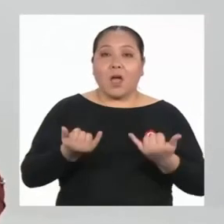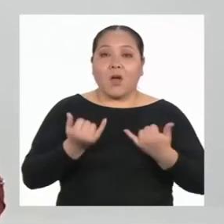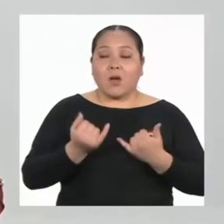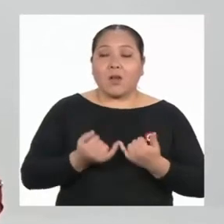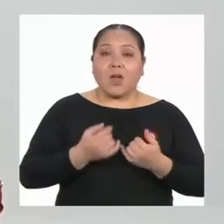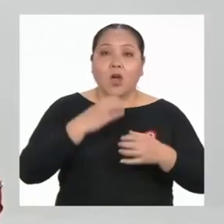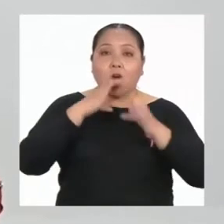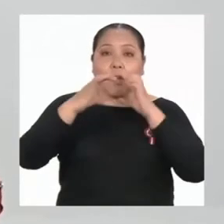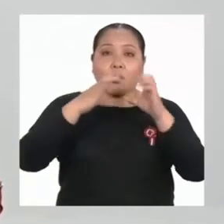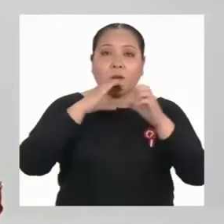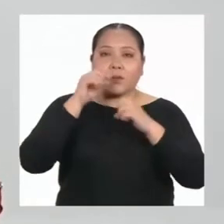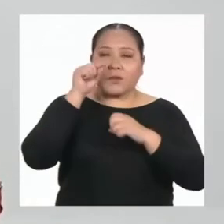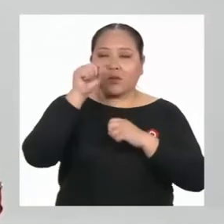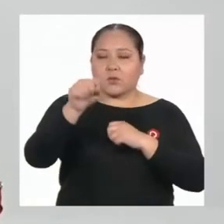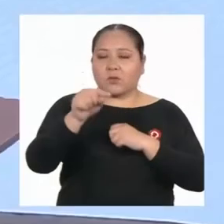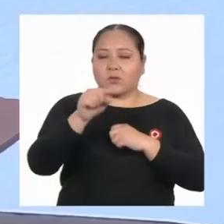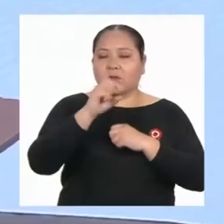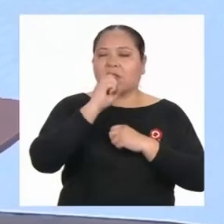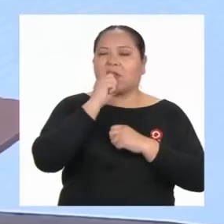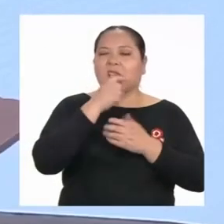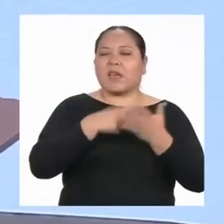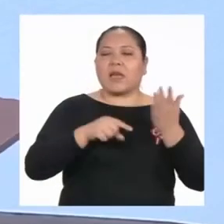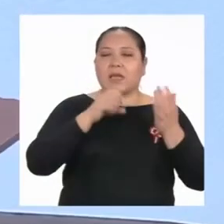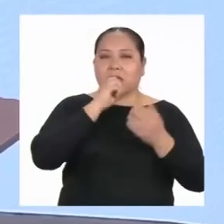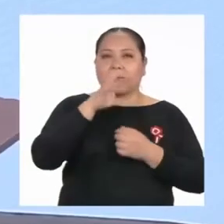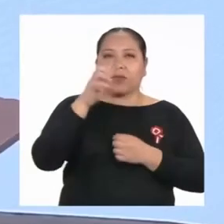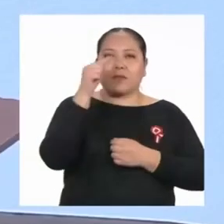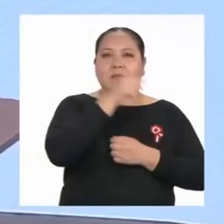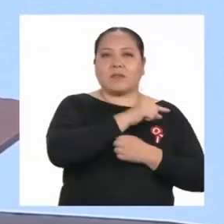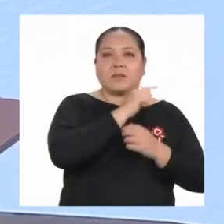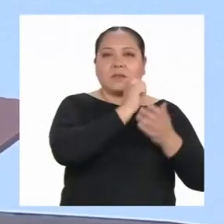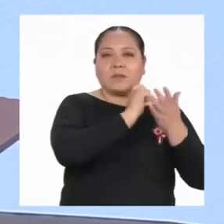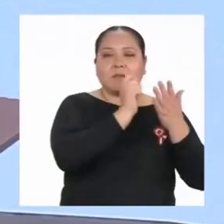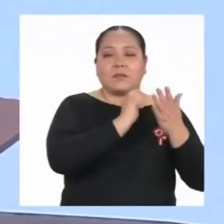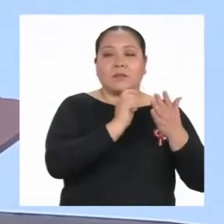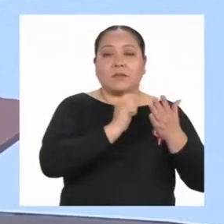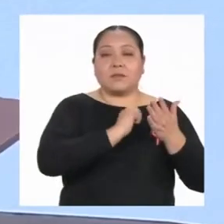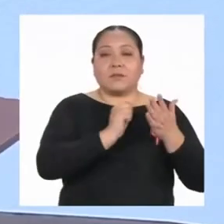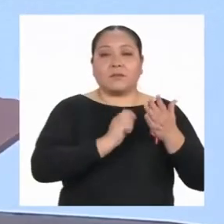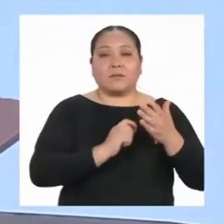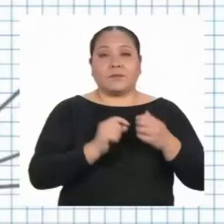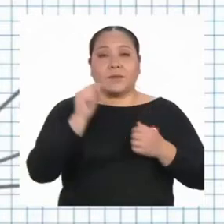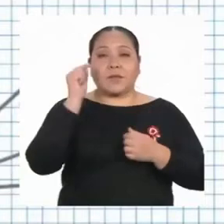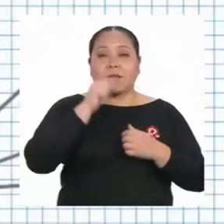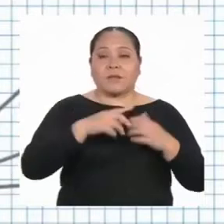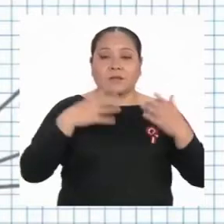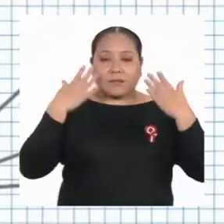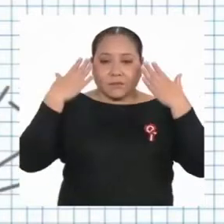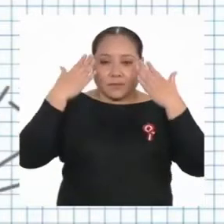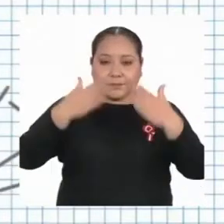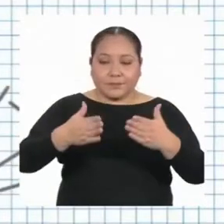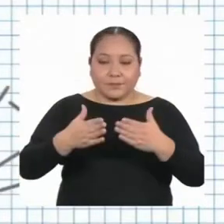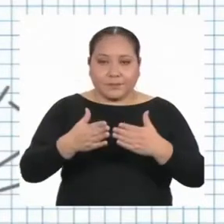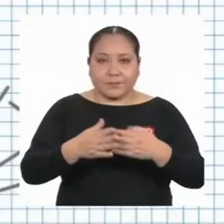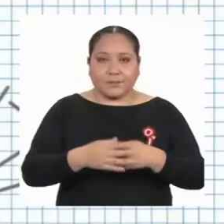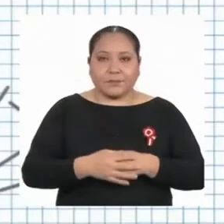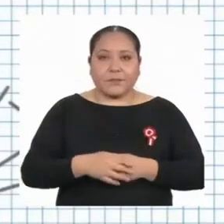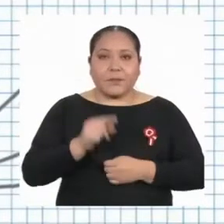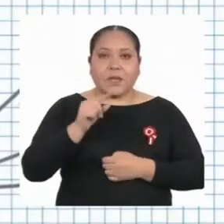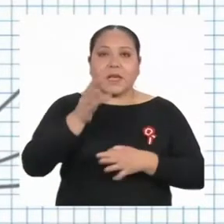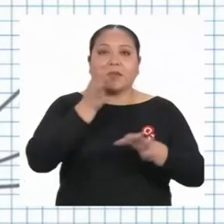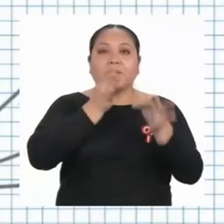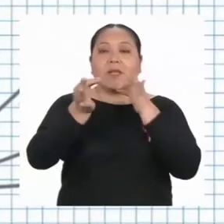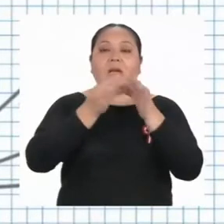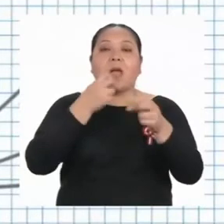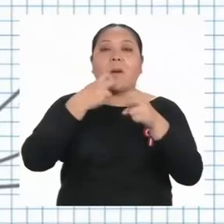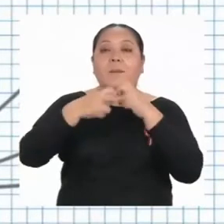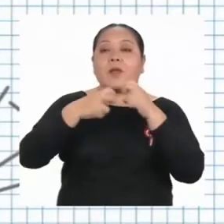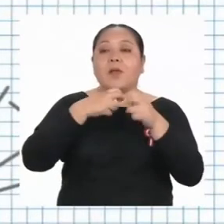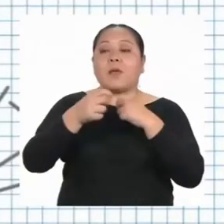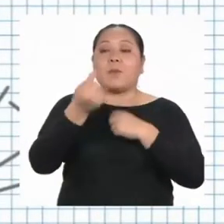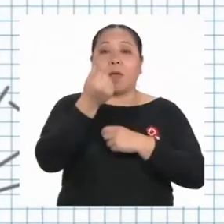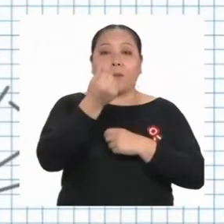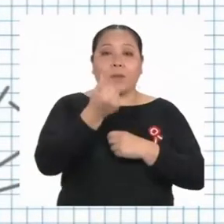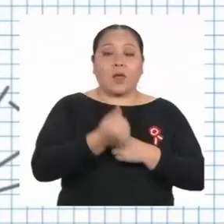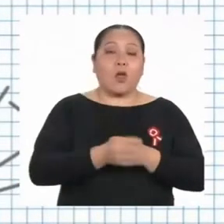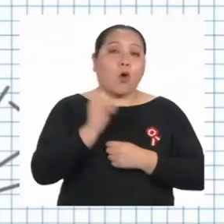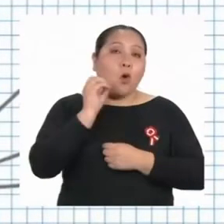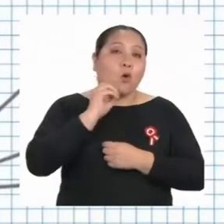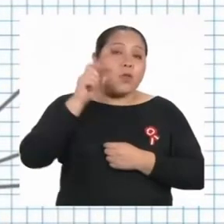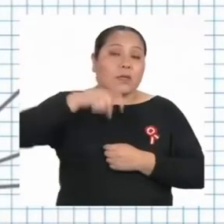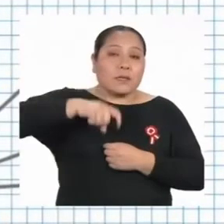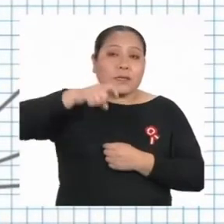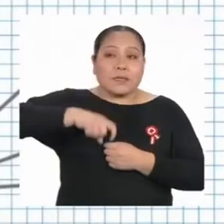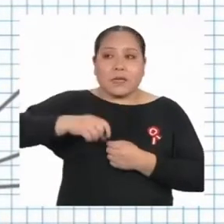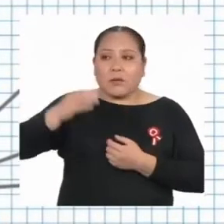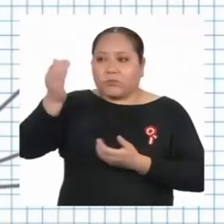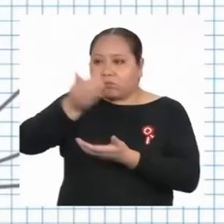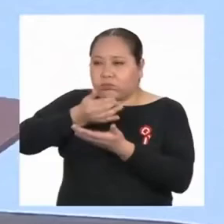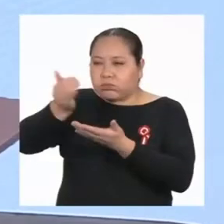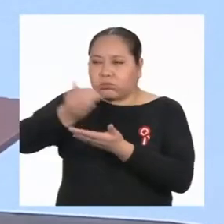sobre lo que decía el texto? Fácil, era un texto muy directo. Explicaba que los problemas económicos o la necesidad